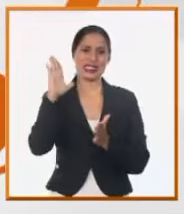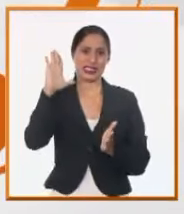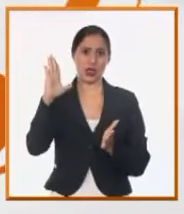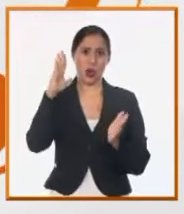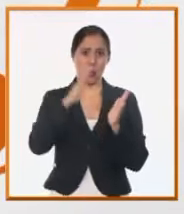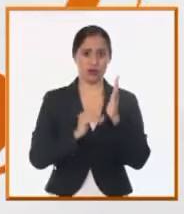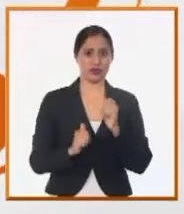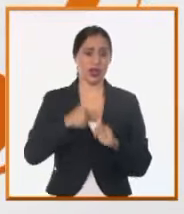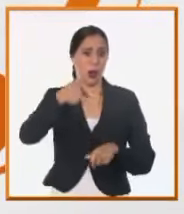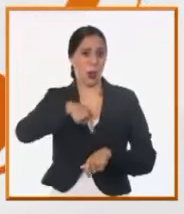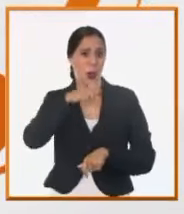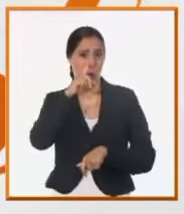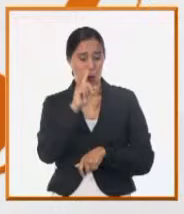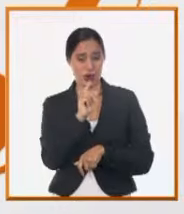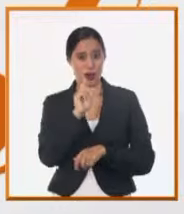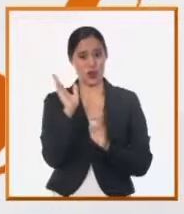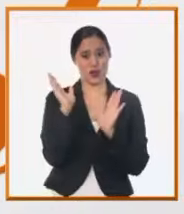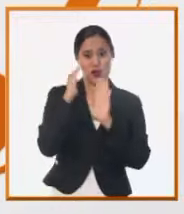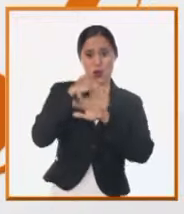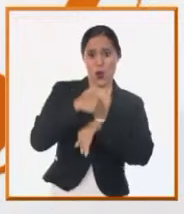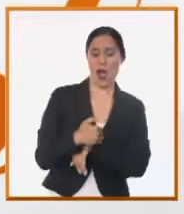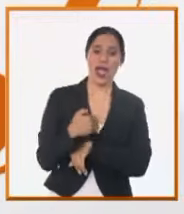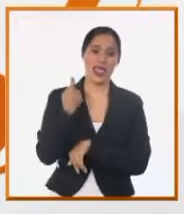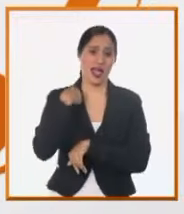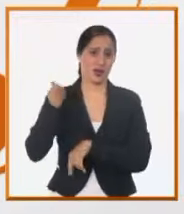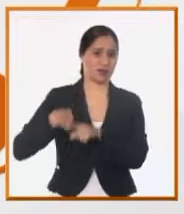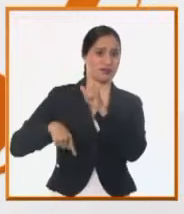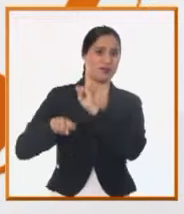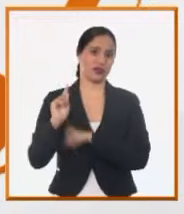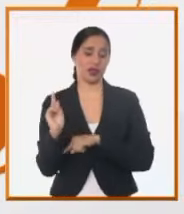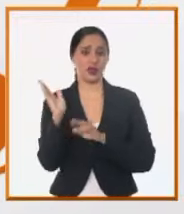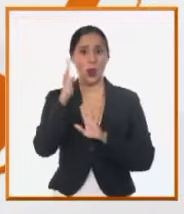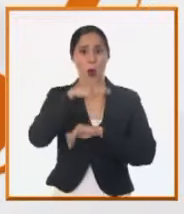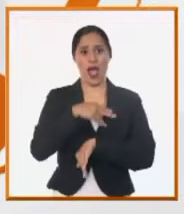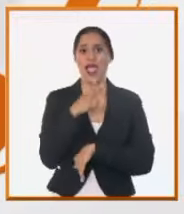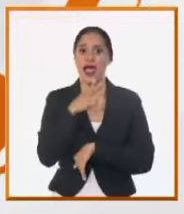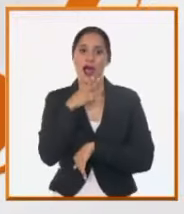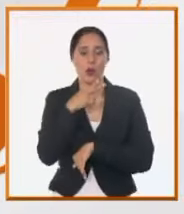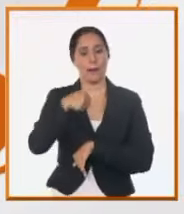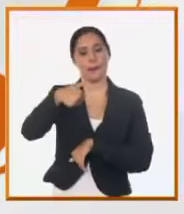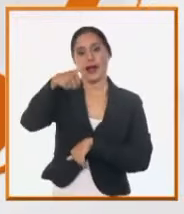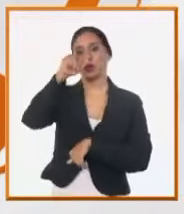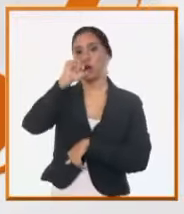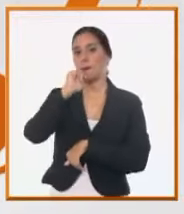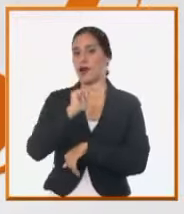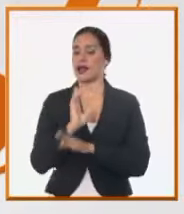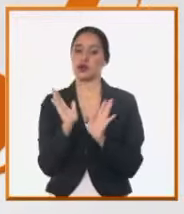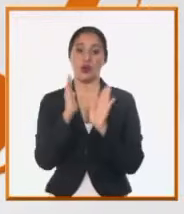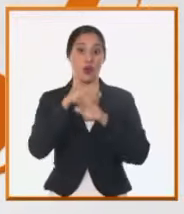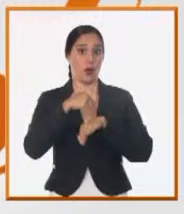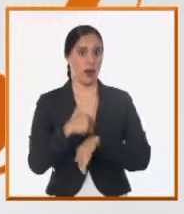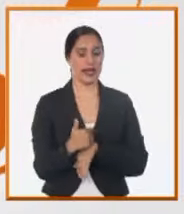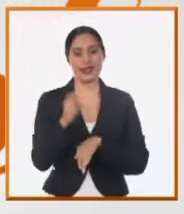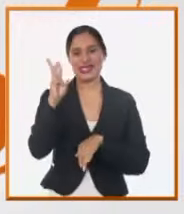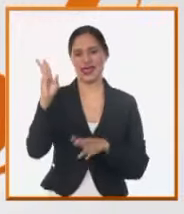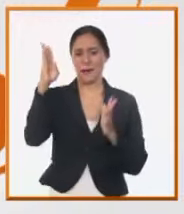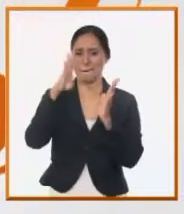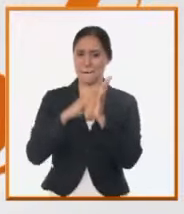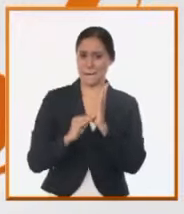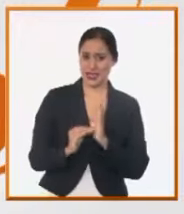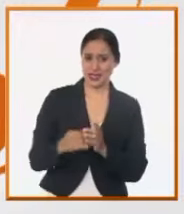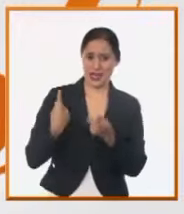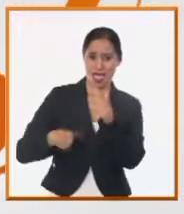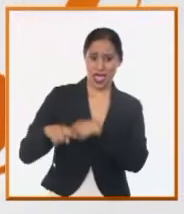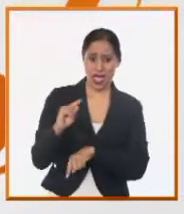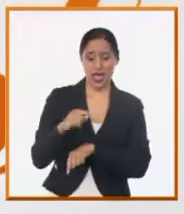del 2023 no tenemos agua de pozo, es decir, para tomar. Y hace más de tres meses que estamos